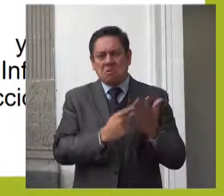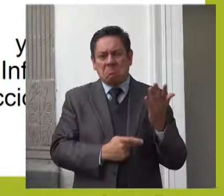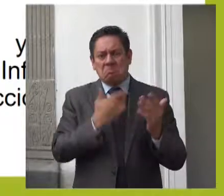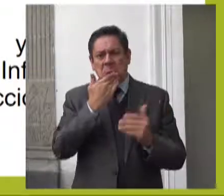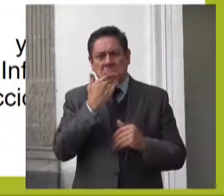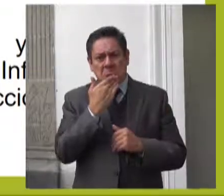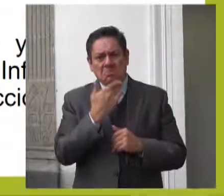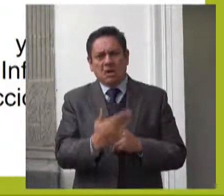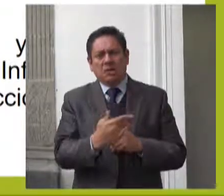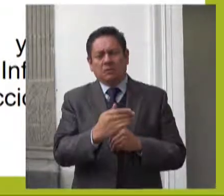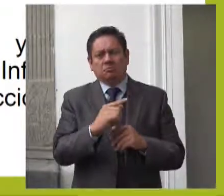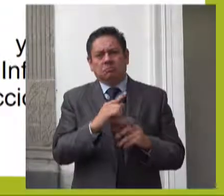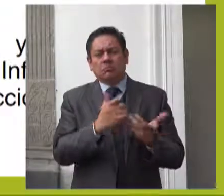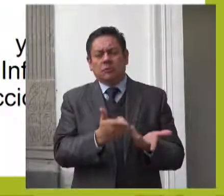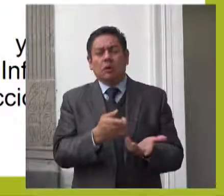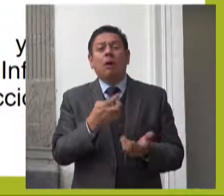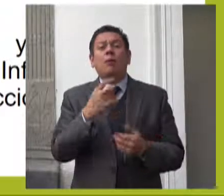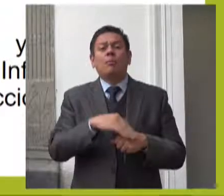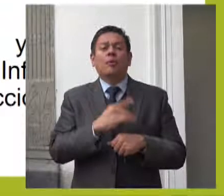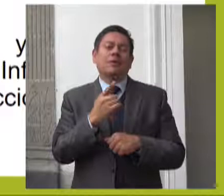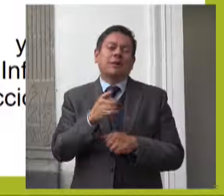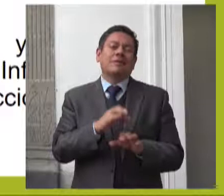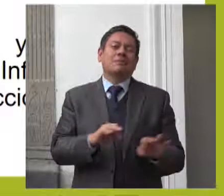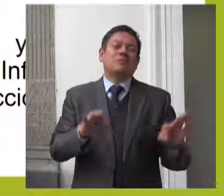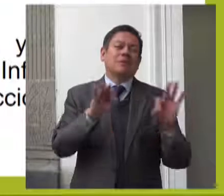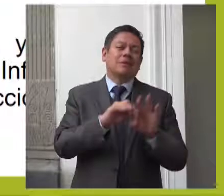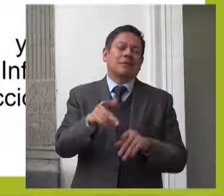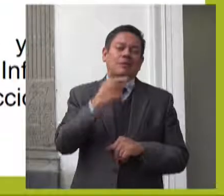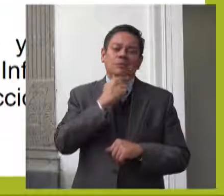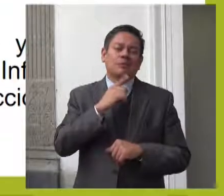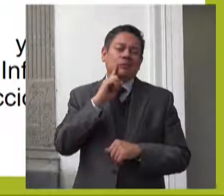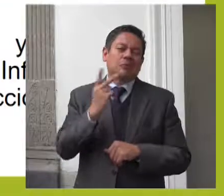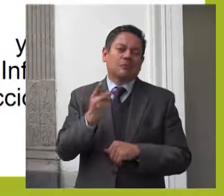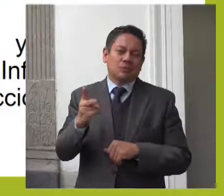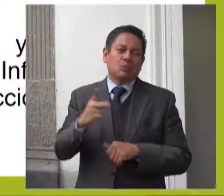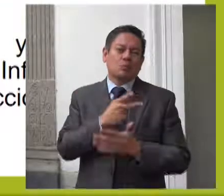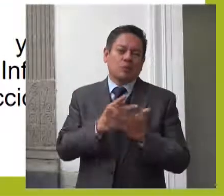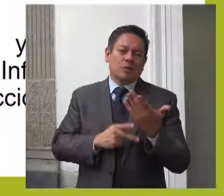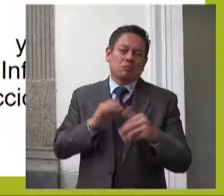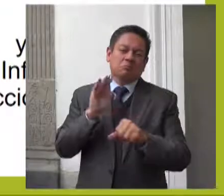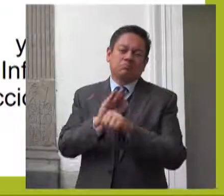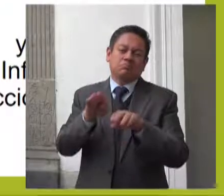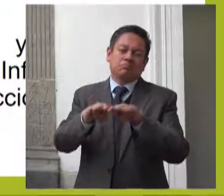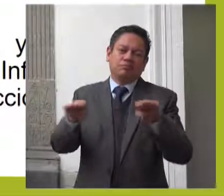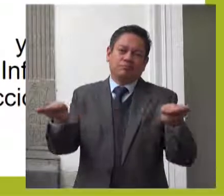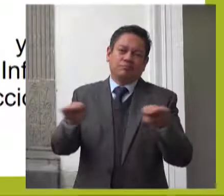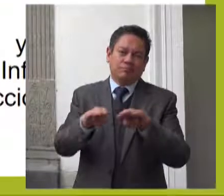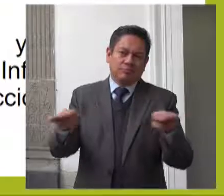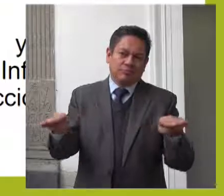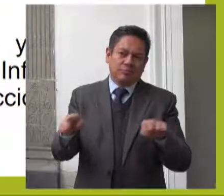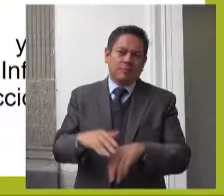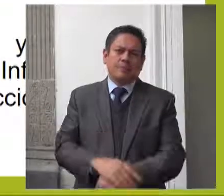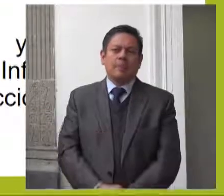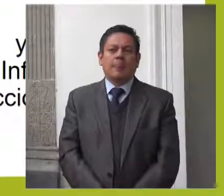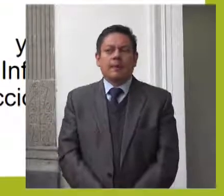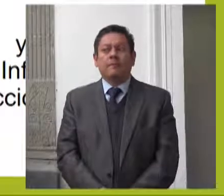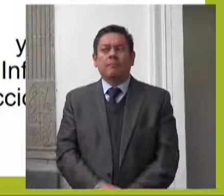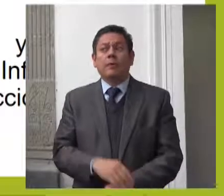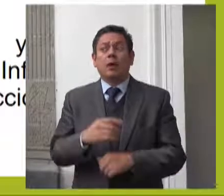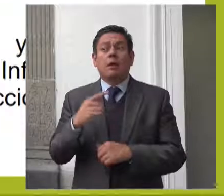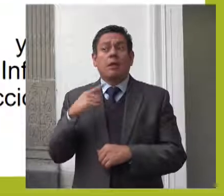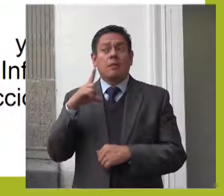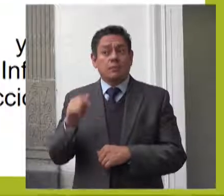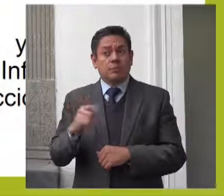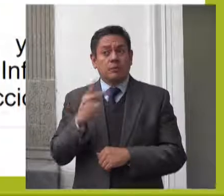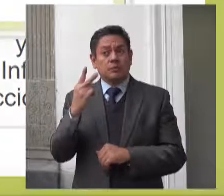Promoviendo el Enfoque de Género en la Provisión de Servicios Públicos. Para 2018,